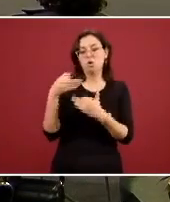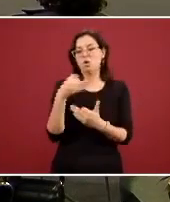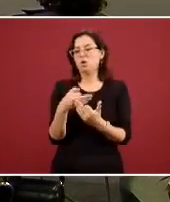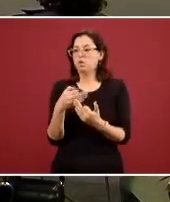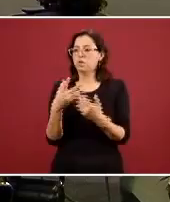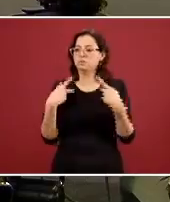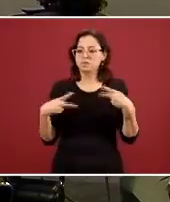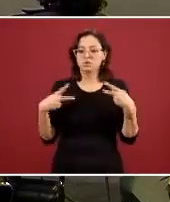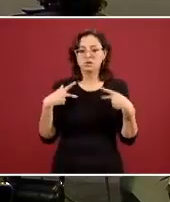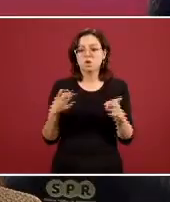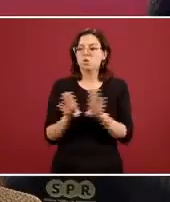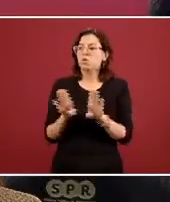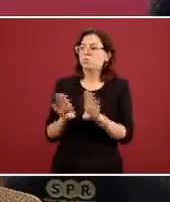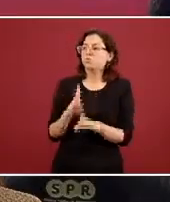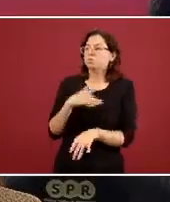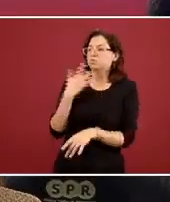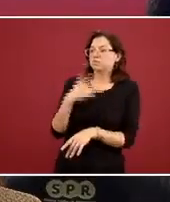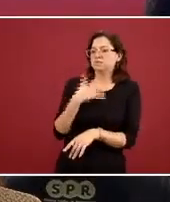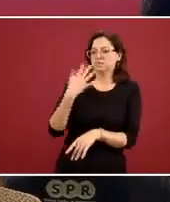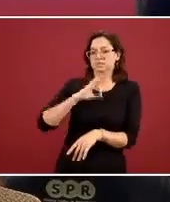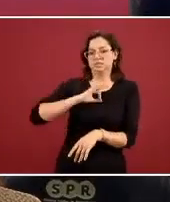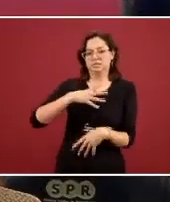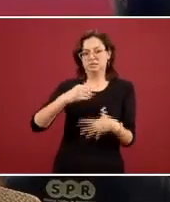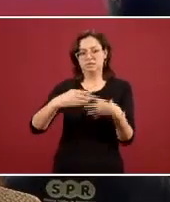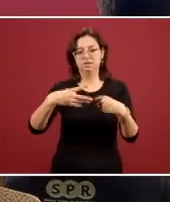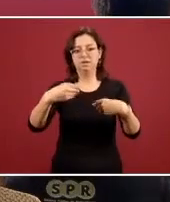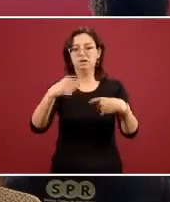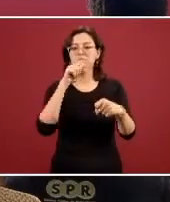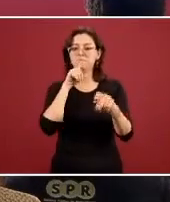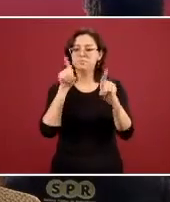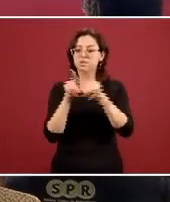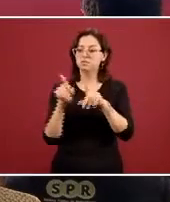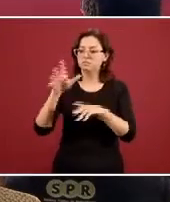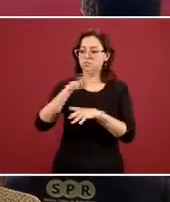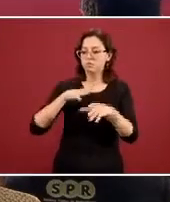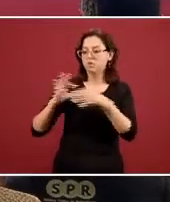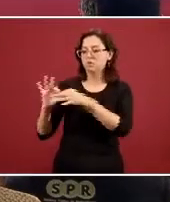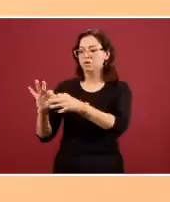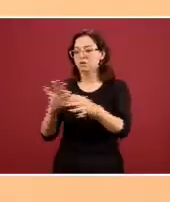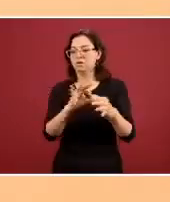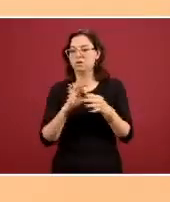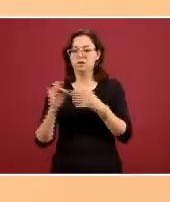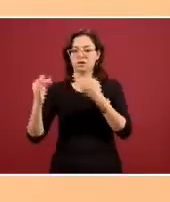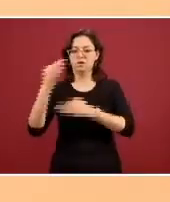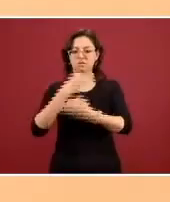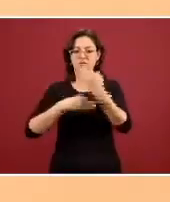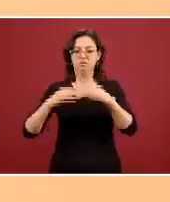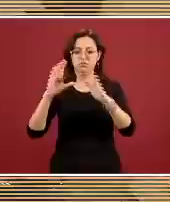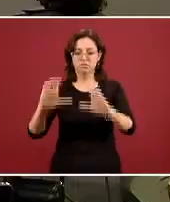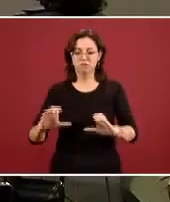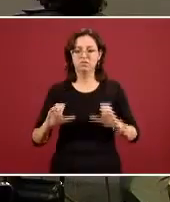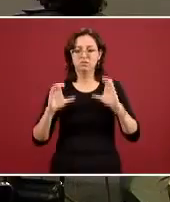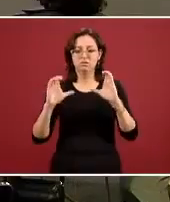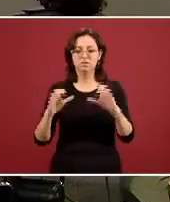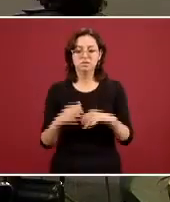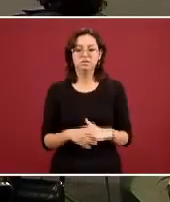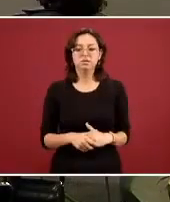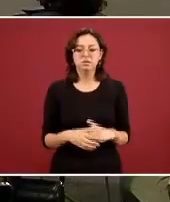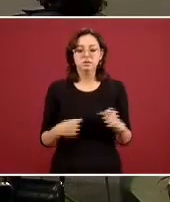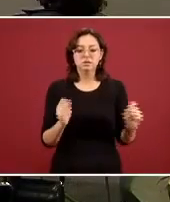fortalecer los lazos sociales como les comentaba hace un momento y cuidarnos entre todos siguiente por favor